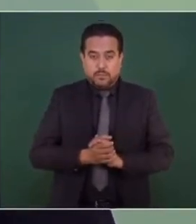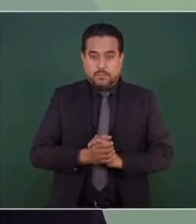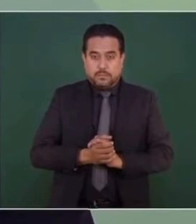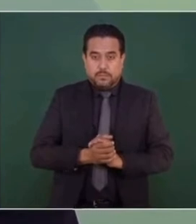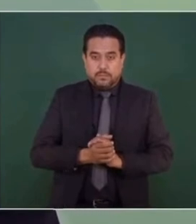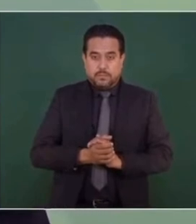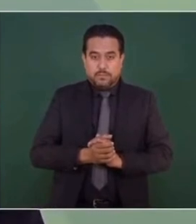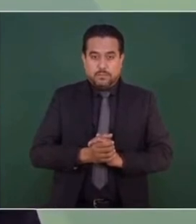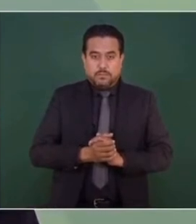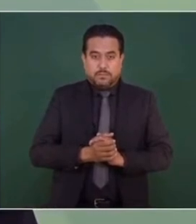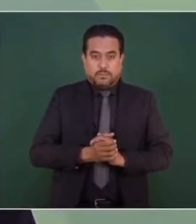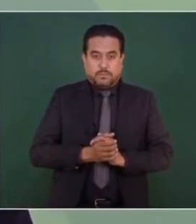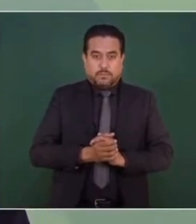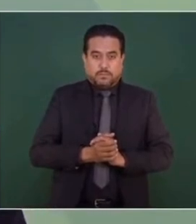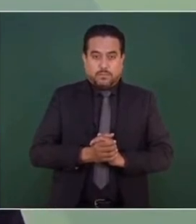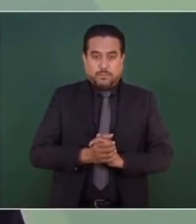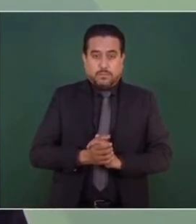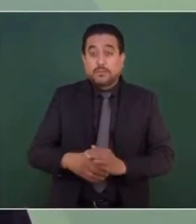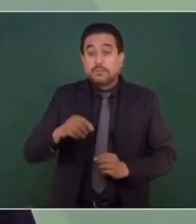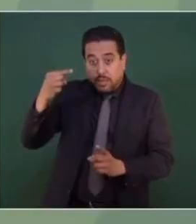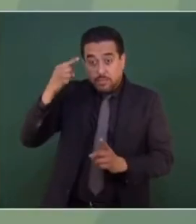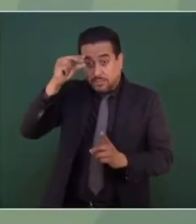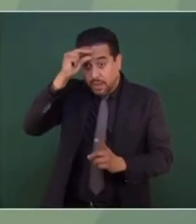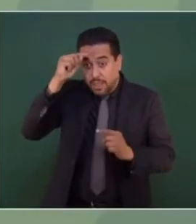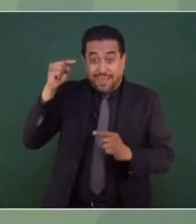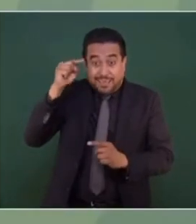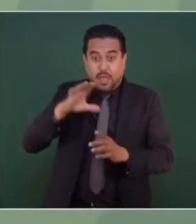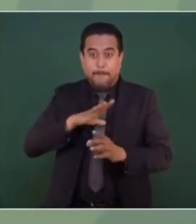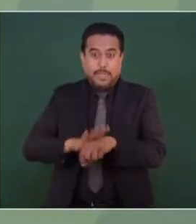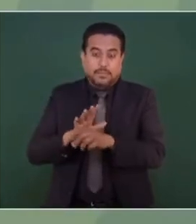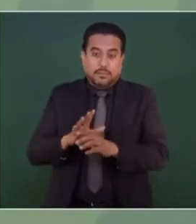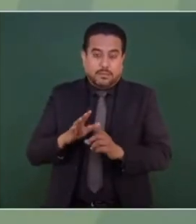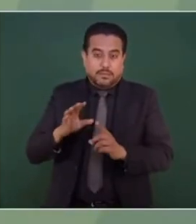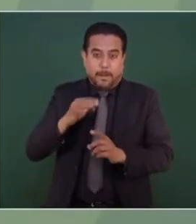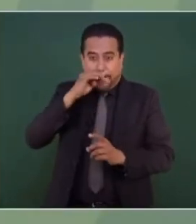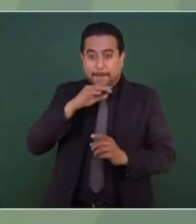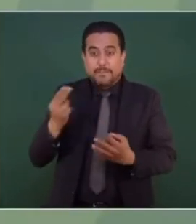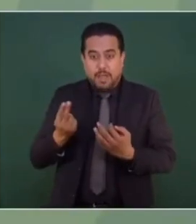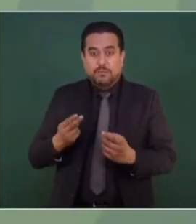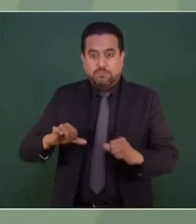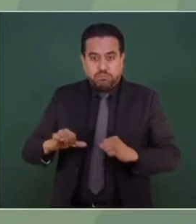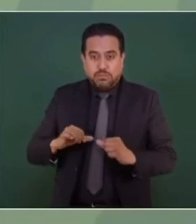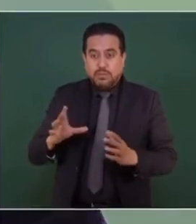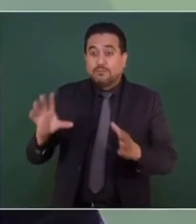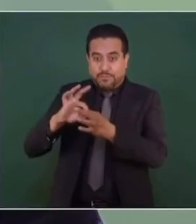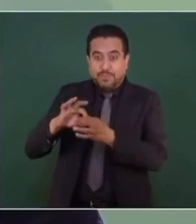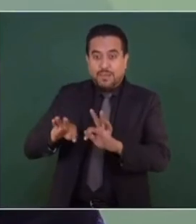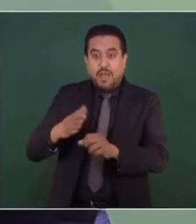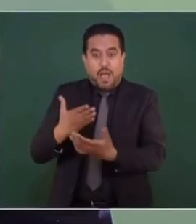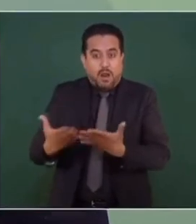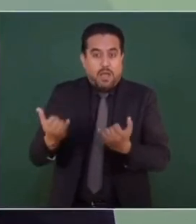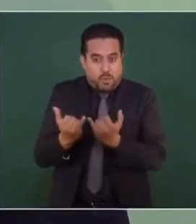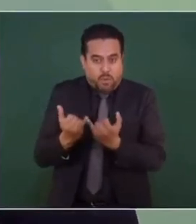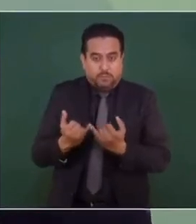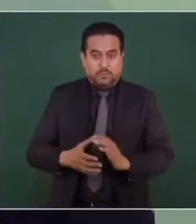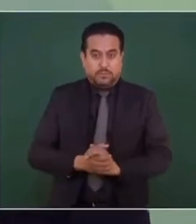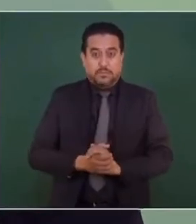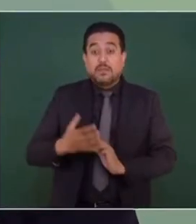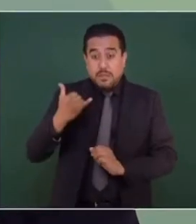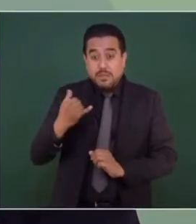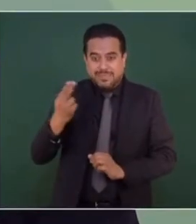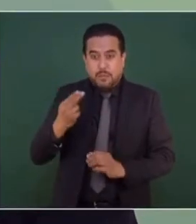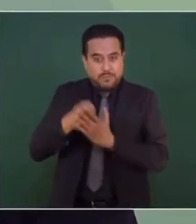reforzar todo lo que tiene que ver con la labor de inteligencia y de actuar como lo estamos haciendo de manera coordinada y de